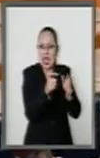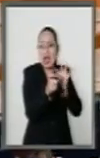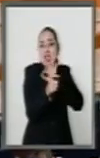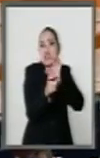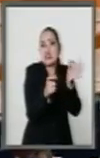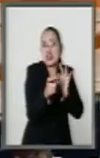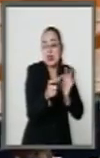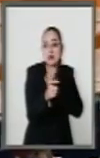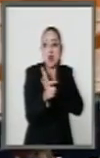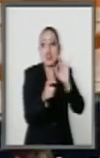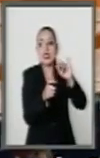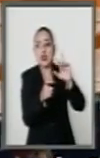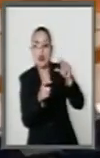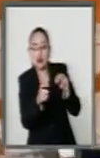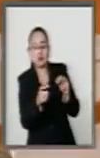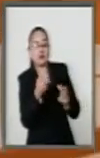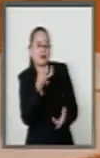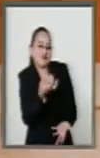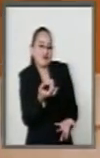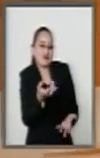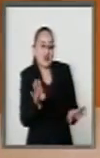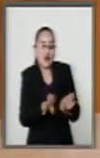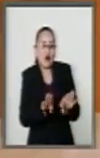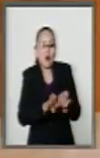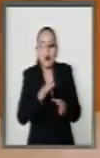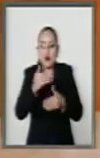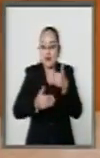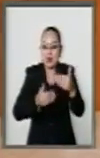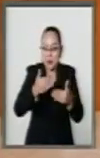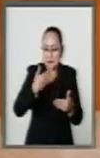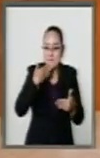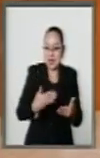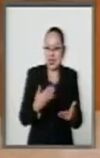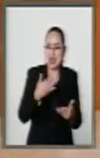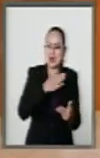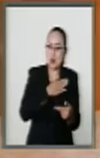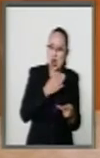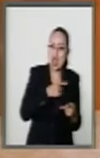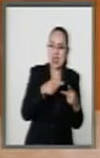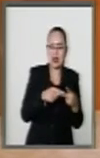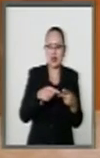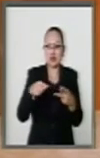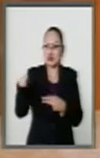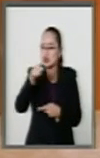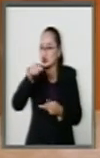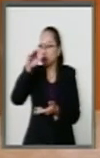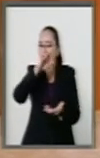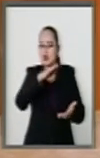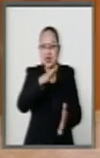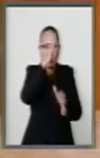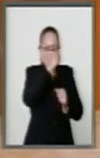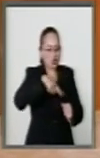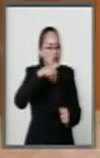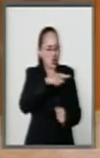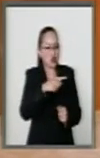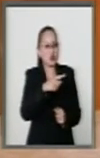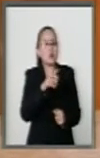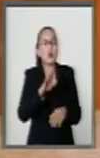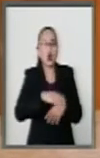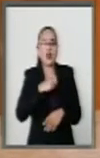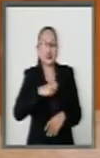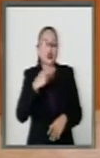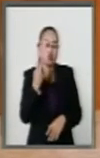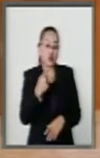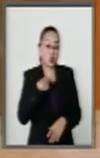manchita, en un dictamen que ha salido tan bien, que es tan noble, que ha alcanzado tantos consensos? Por eso yo les pediría, quitemos la palabra